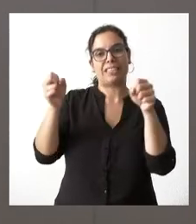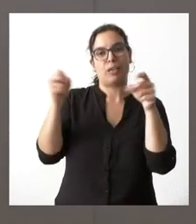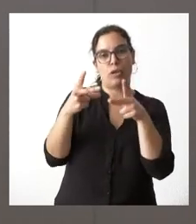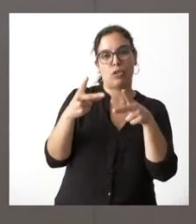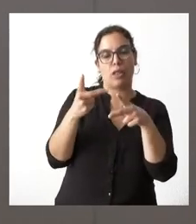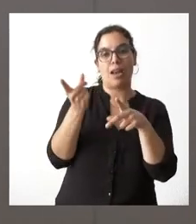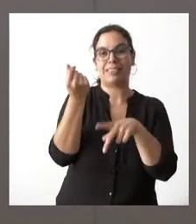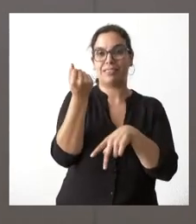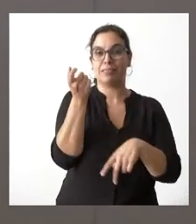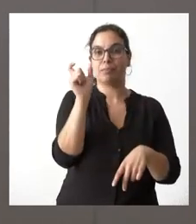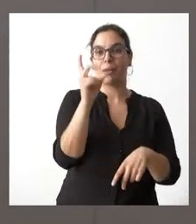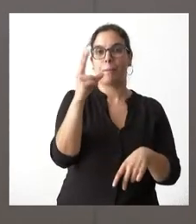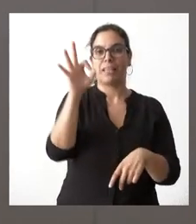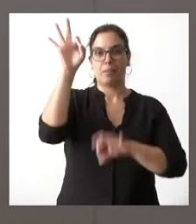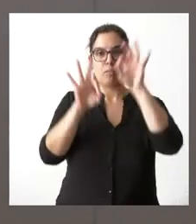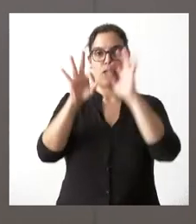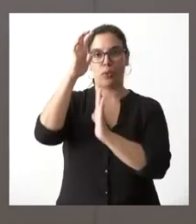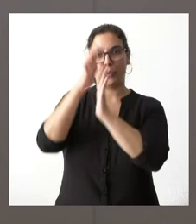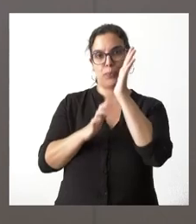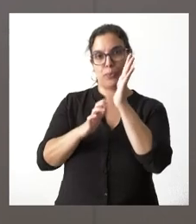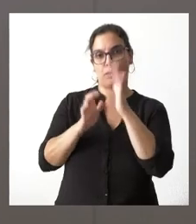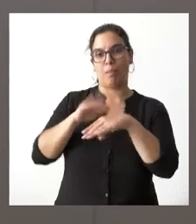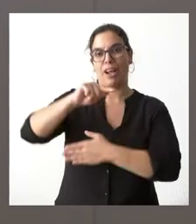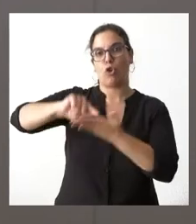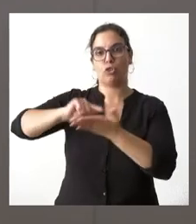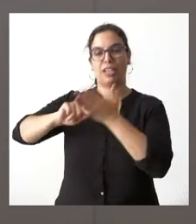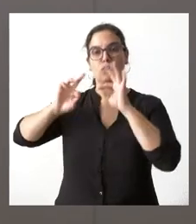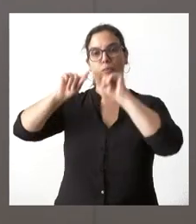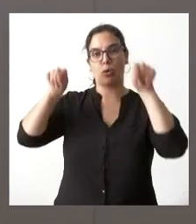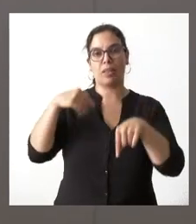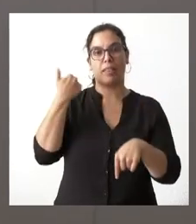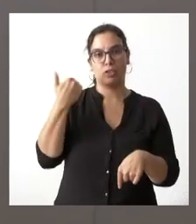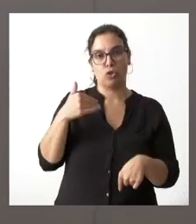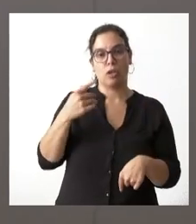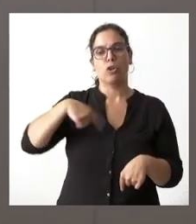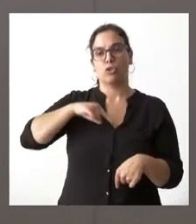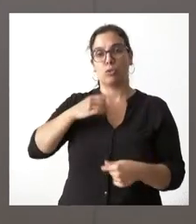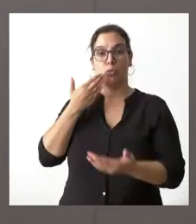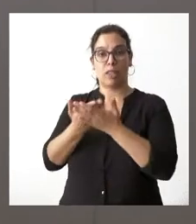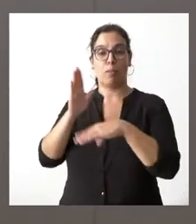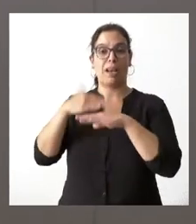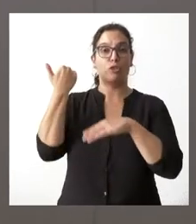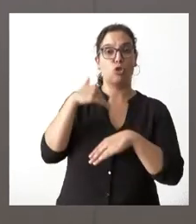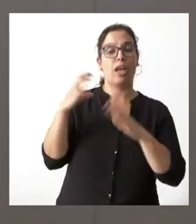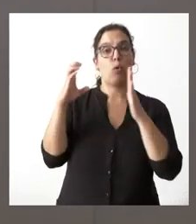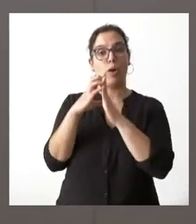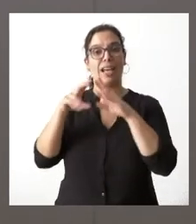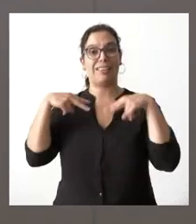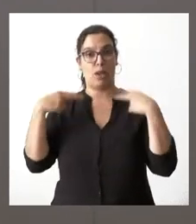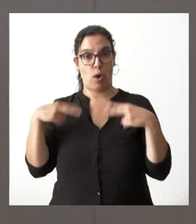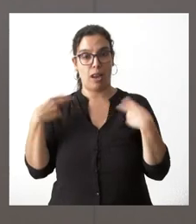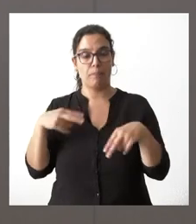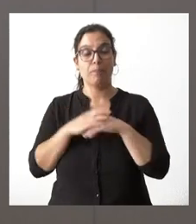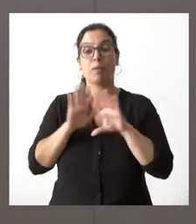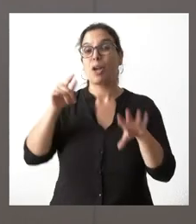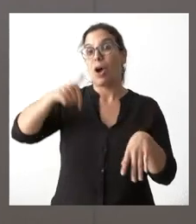equivalente al 20% de los costes laborales en la provincia de Soria es algo que hemos pedido para Soria, Cuenca y Teruel pero como de lo que se trataba